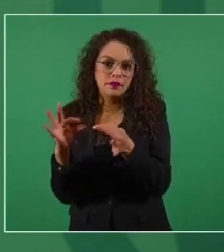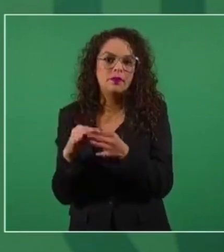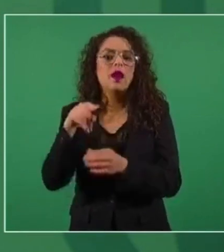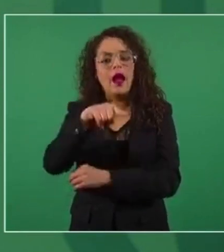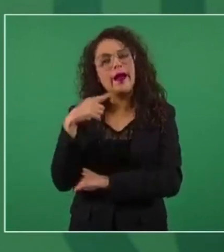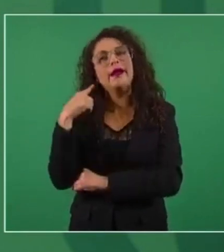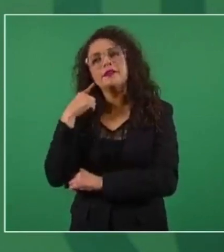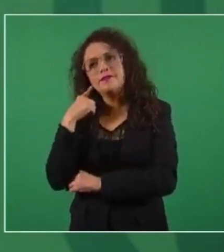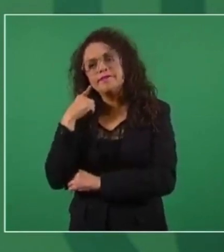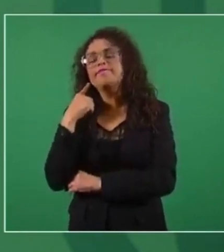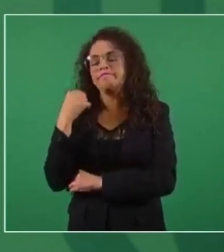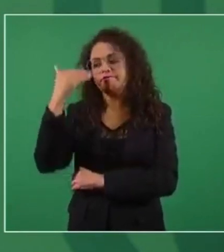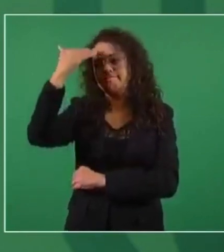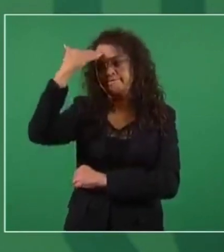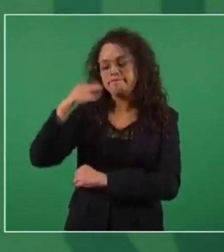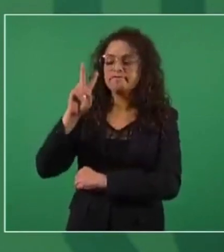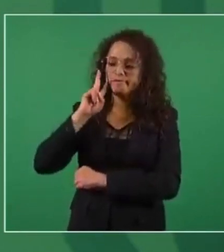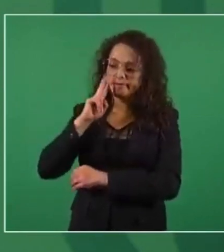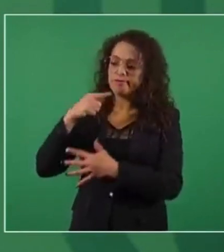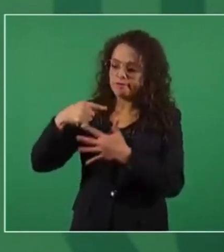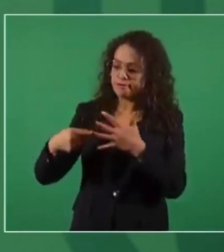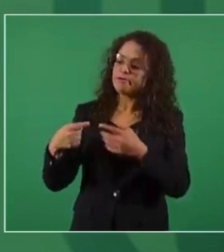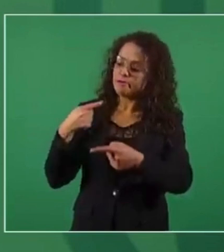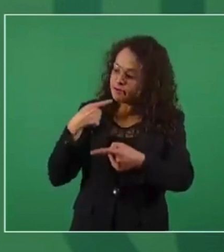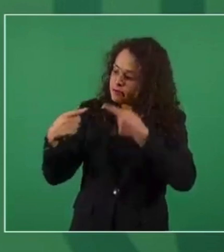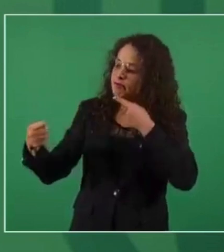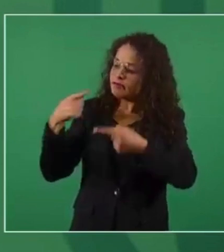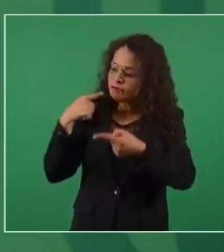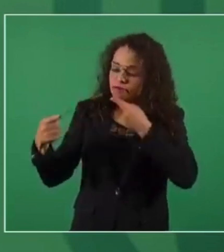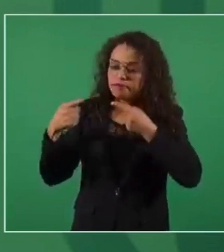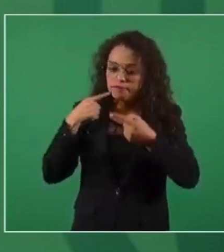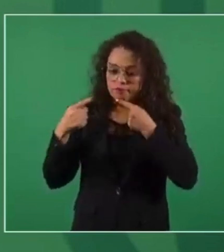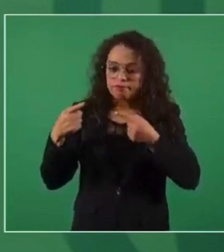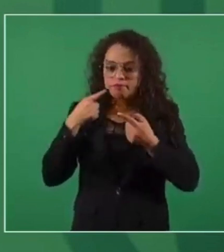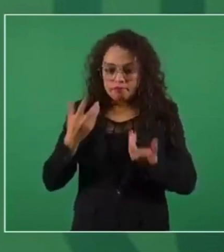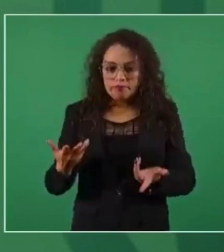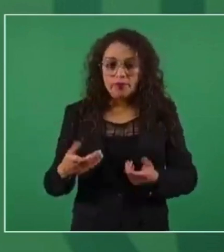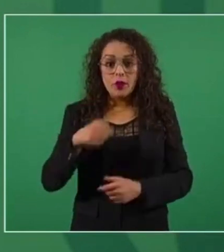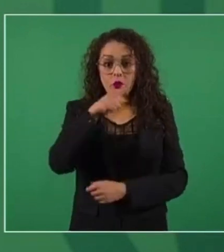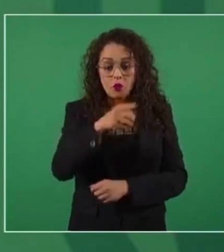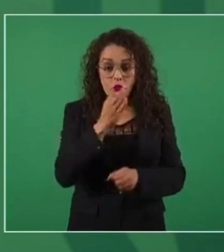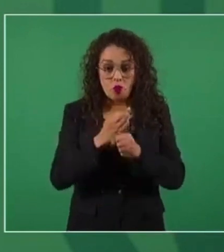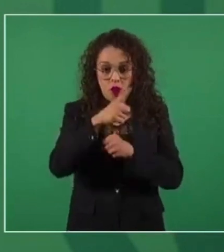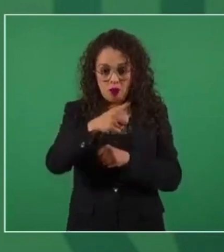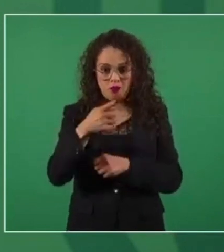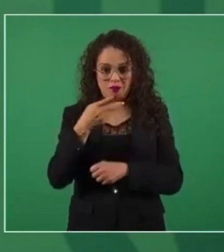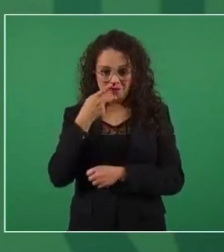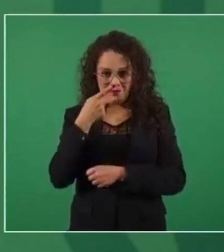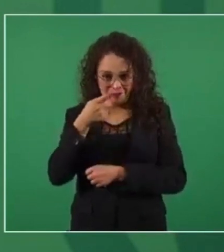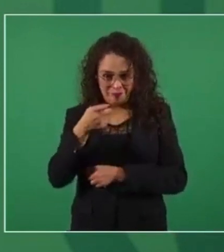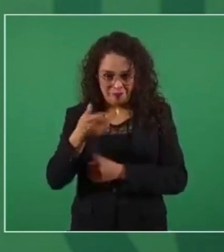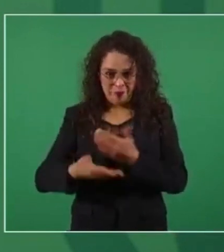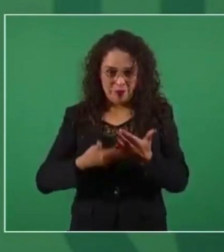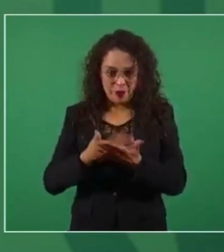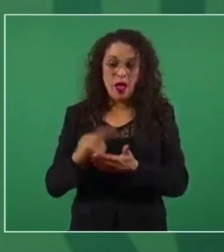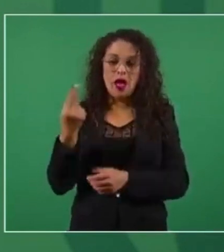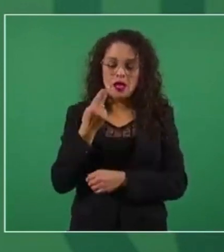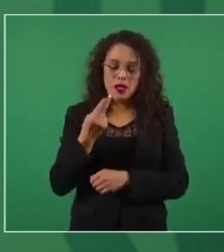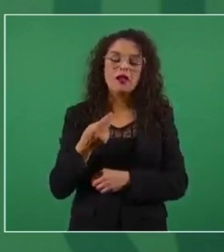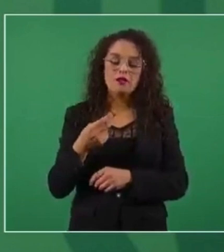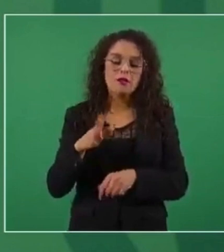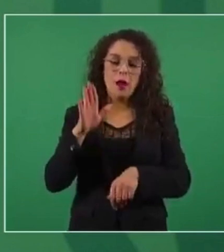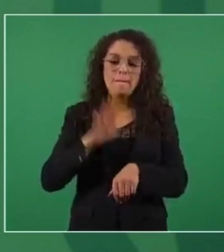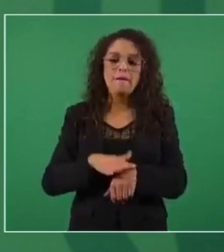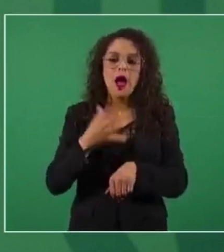es que se entreguen más permisos de distribución